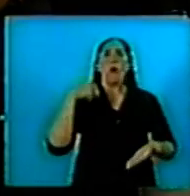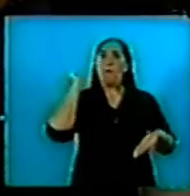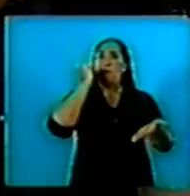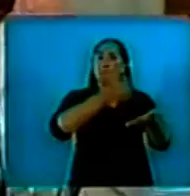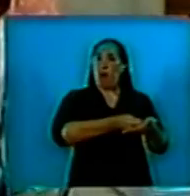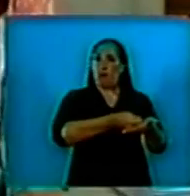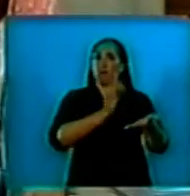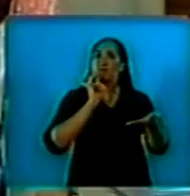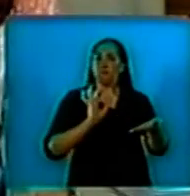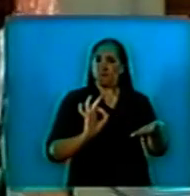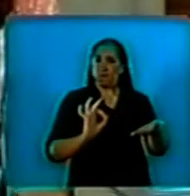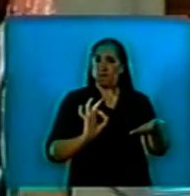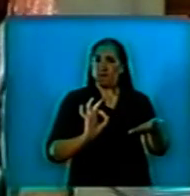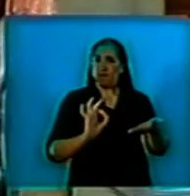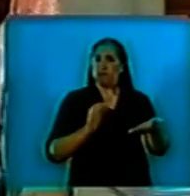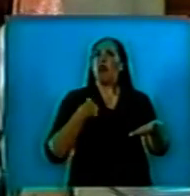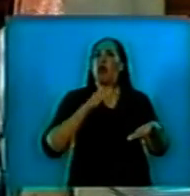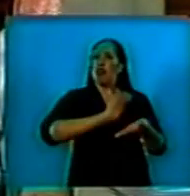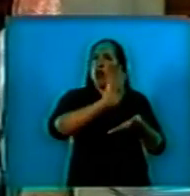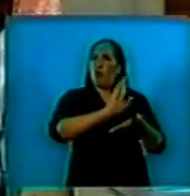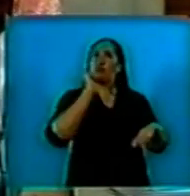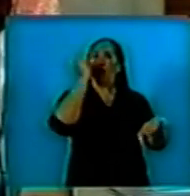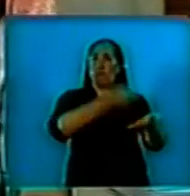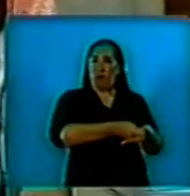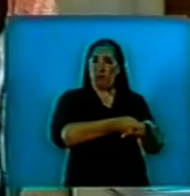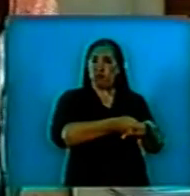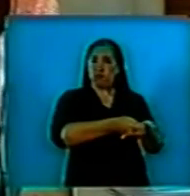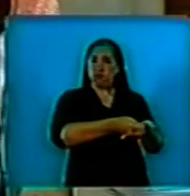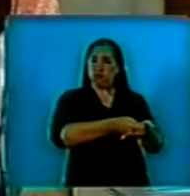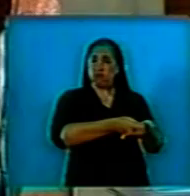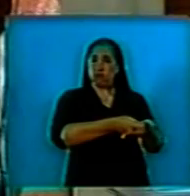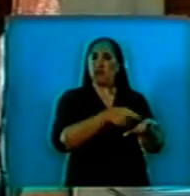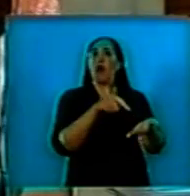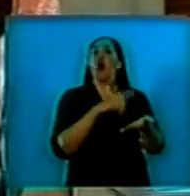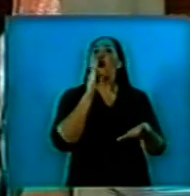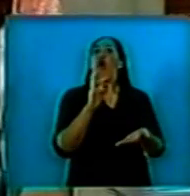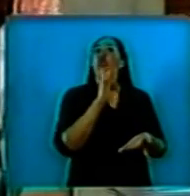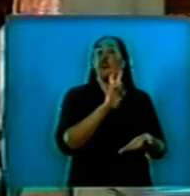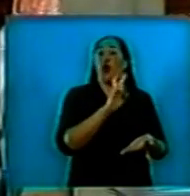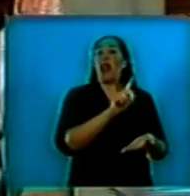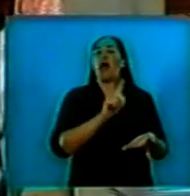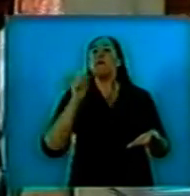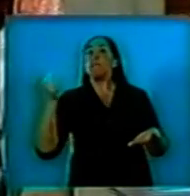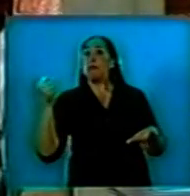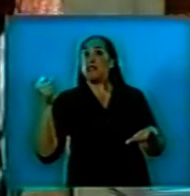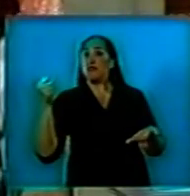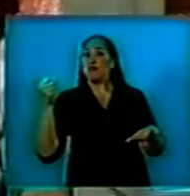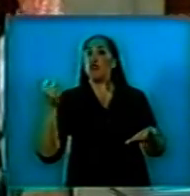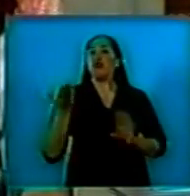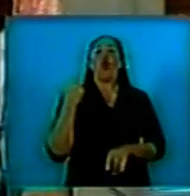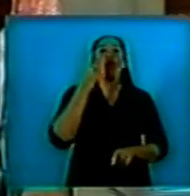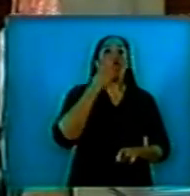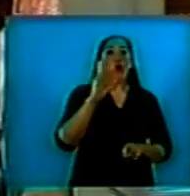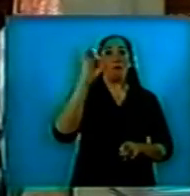deuda expresada en millones de dólares, en pesos desde el